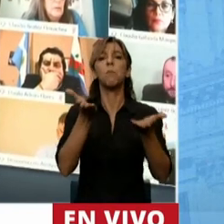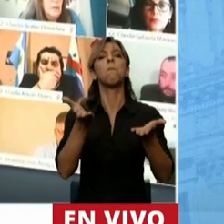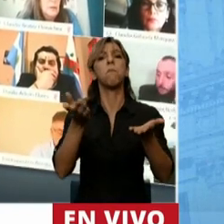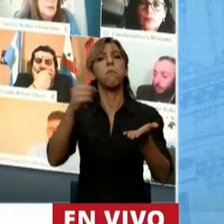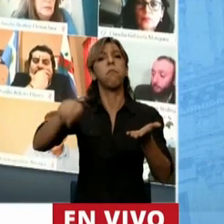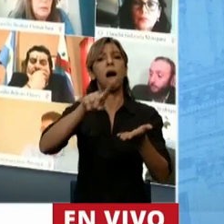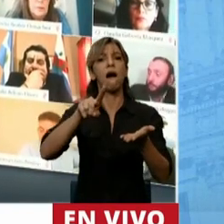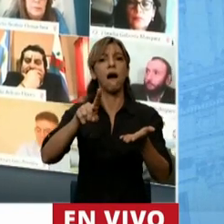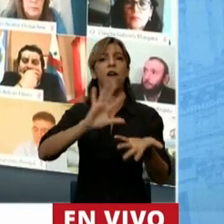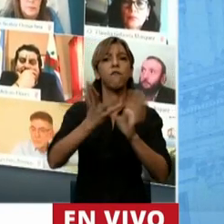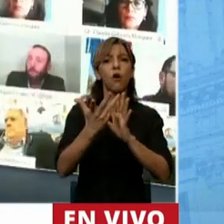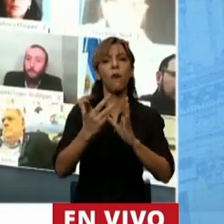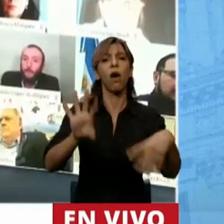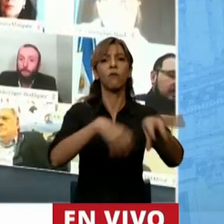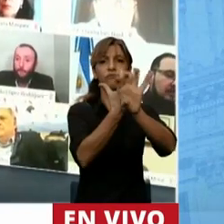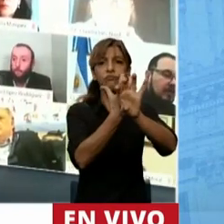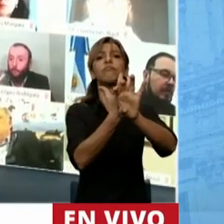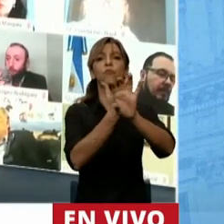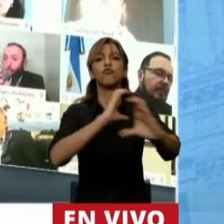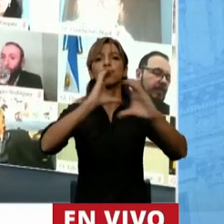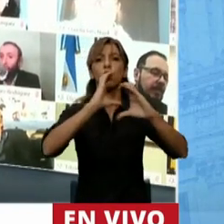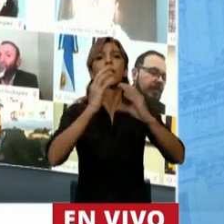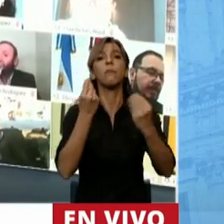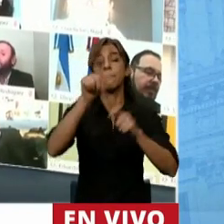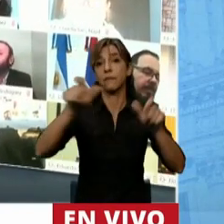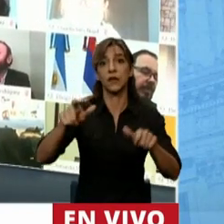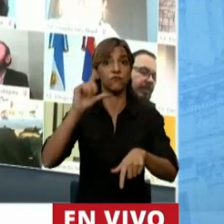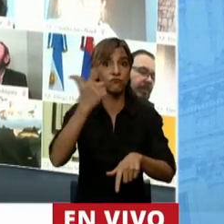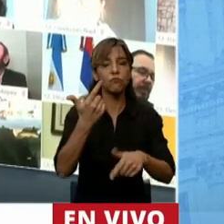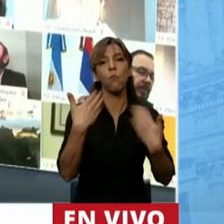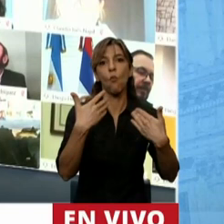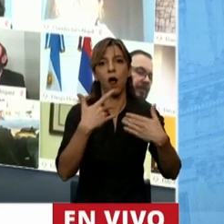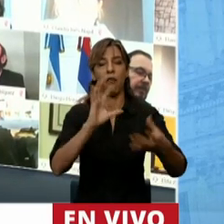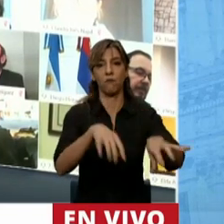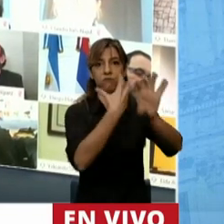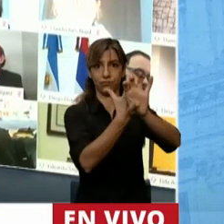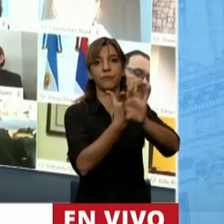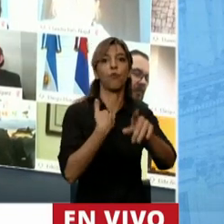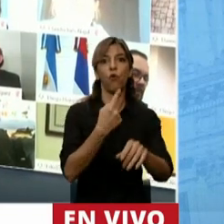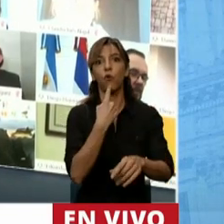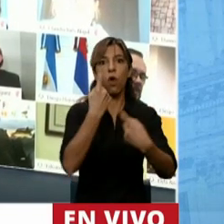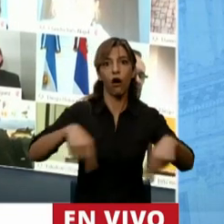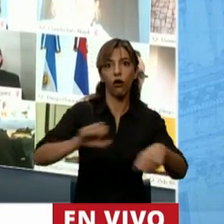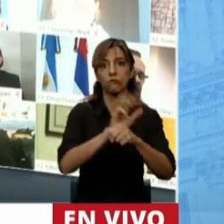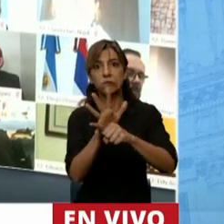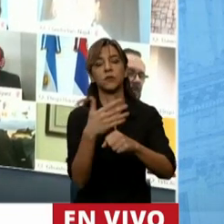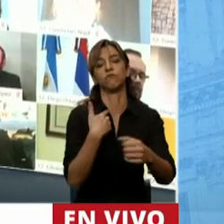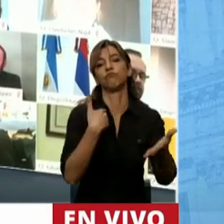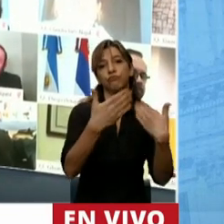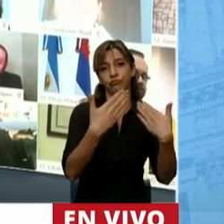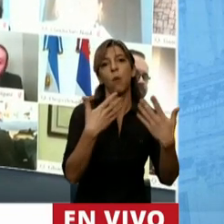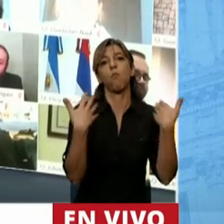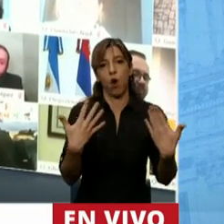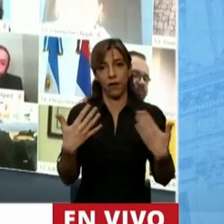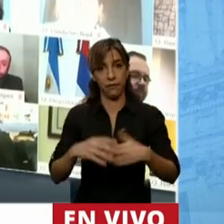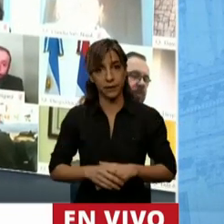personas con discapacidad auditiva el PAMI creó una línea telefónica para adultos mayores fortalecimos la línea 144